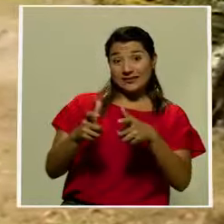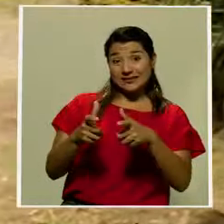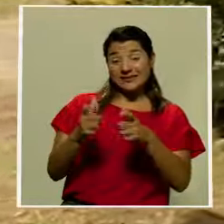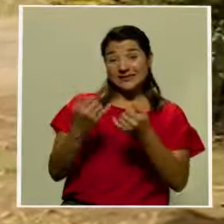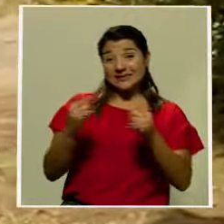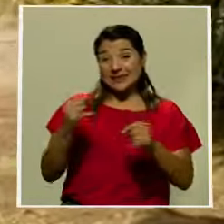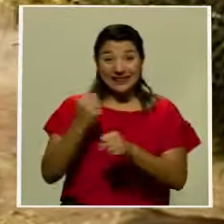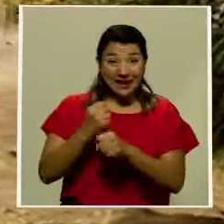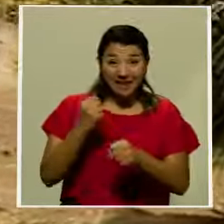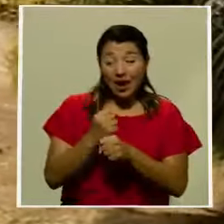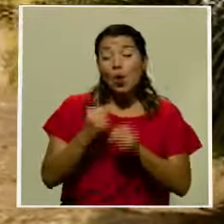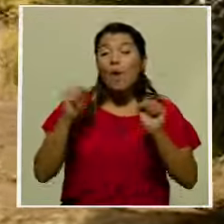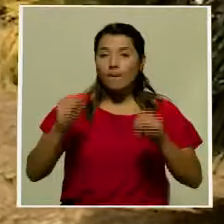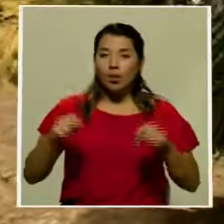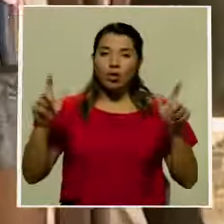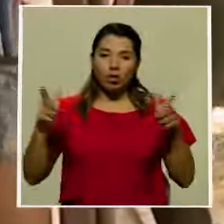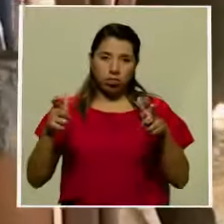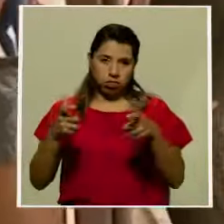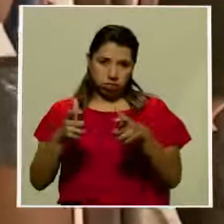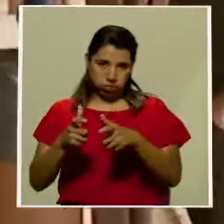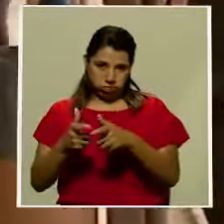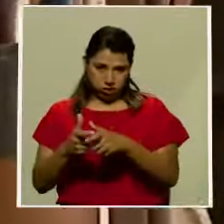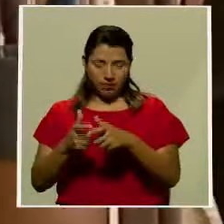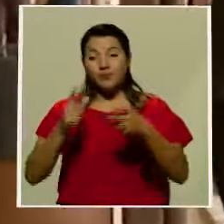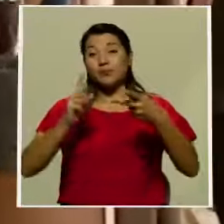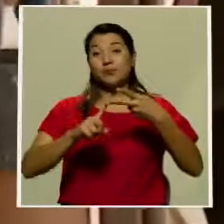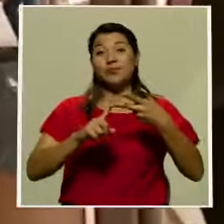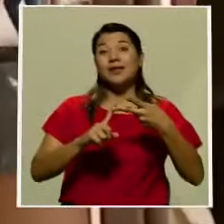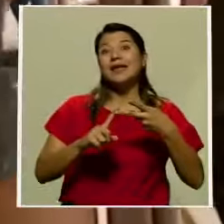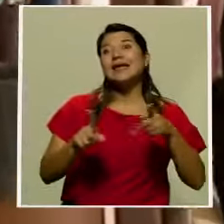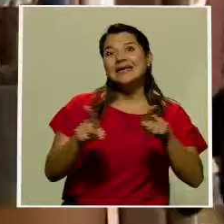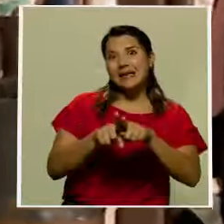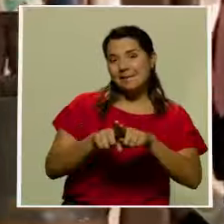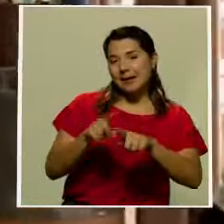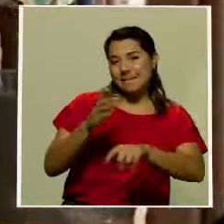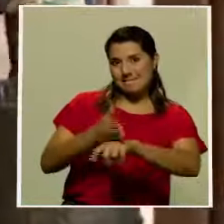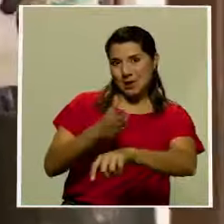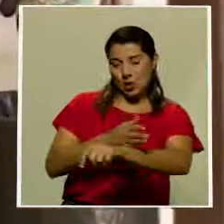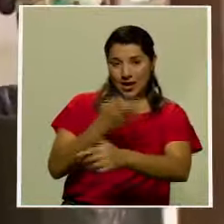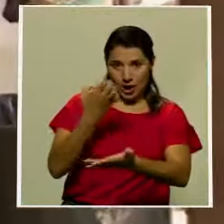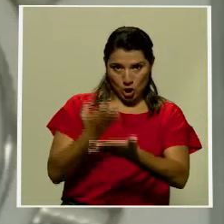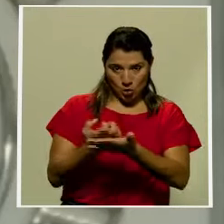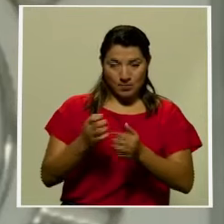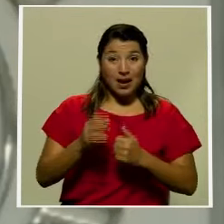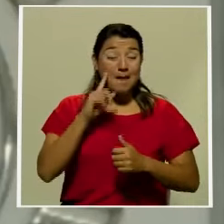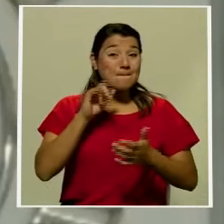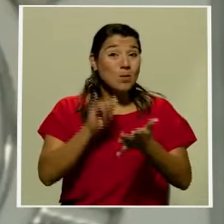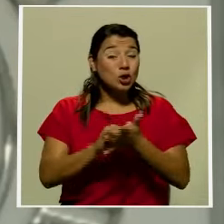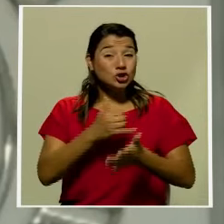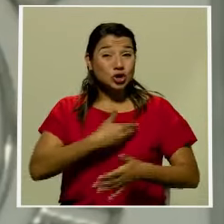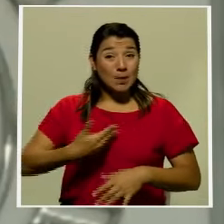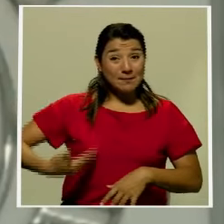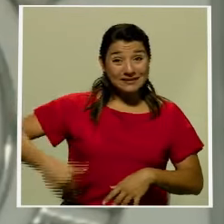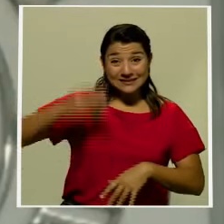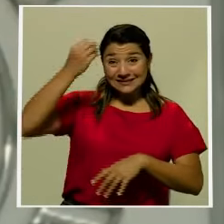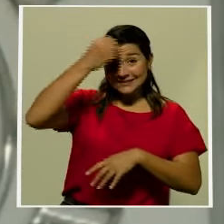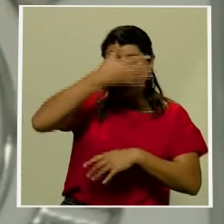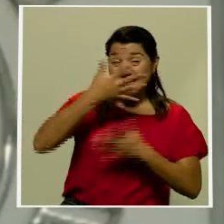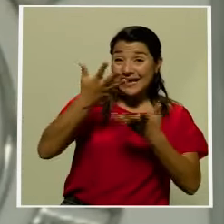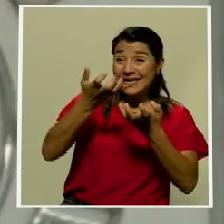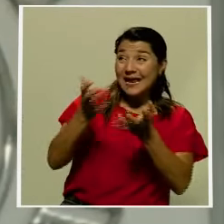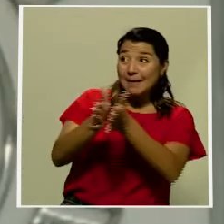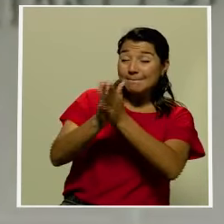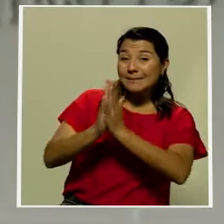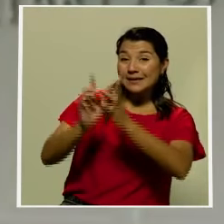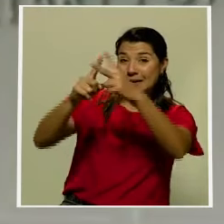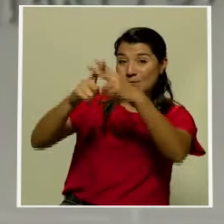país Para evitar esta situación, la administración Alvarado Quesada mantiene la posición de acudir al Fondo Monetario Internacional para